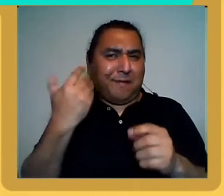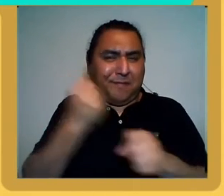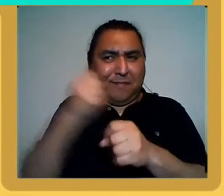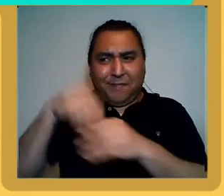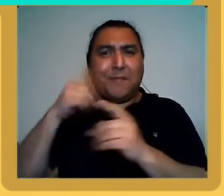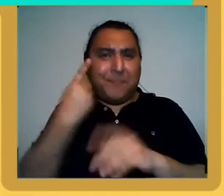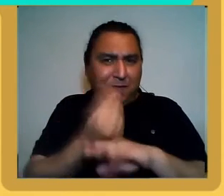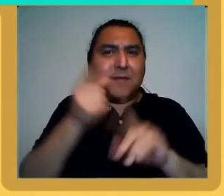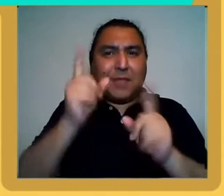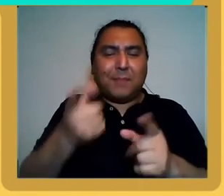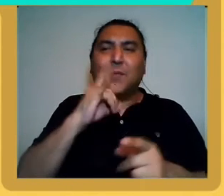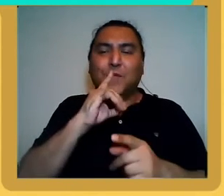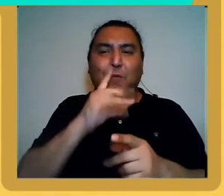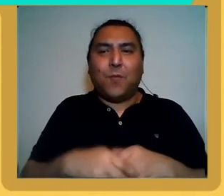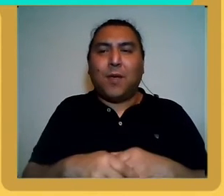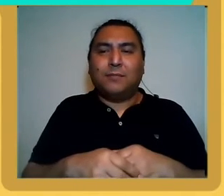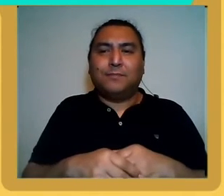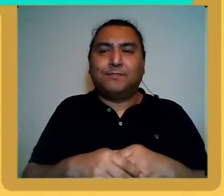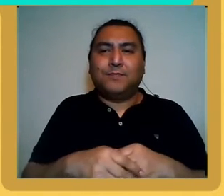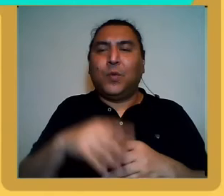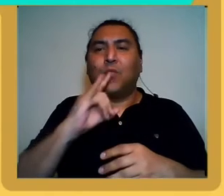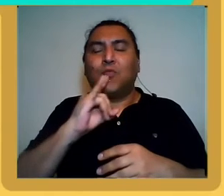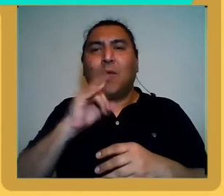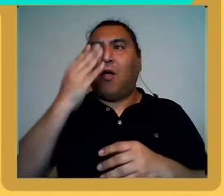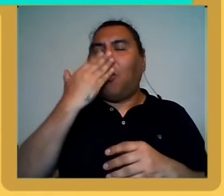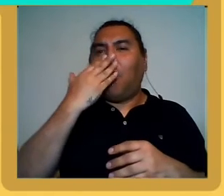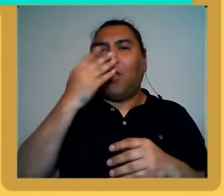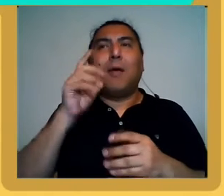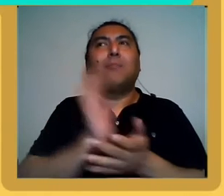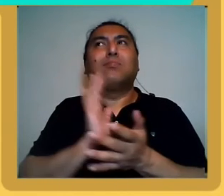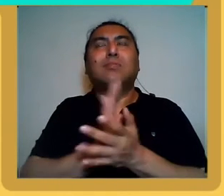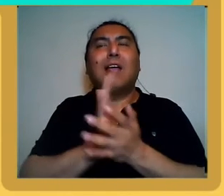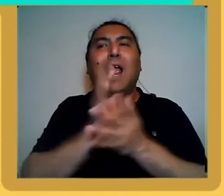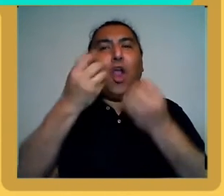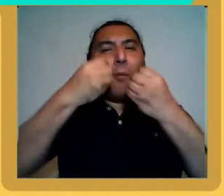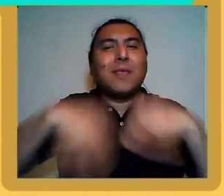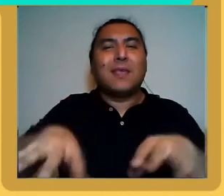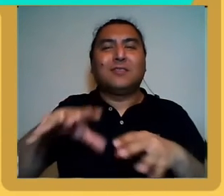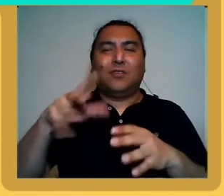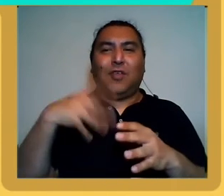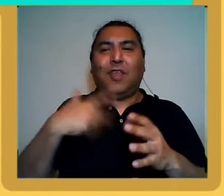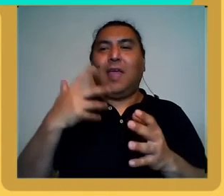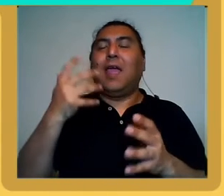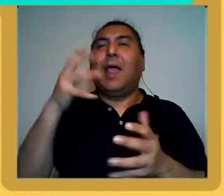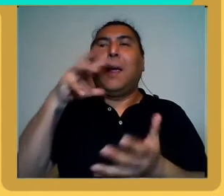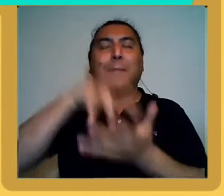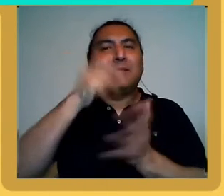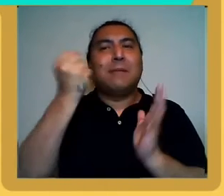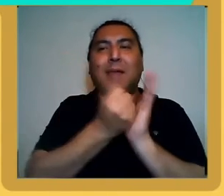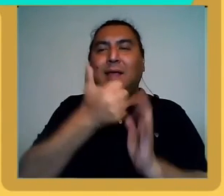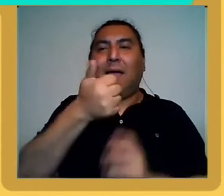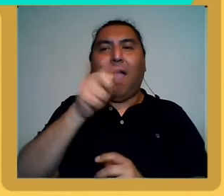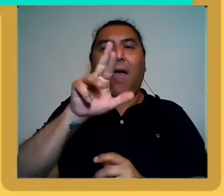es medio la raíz de Arcor, ¿no? Así que eso quería transmitir. Y la empresa, como te decía,